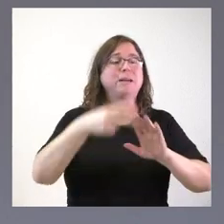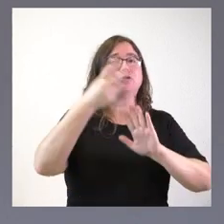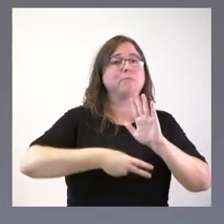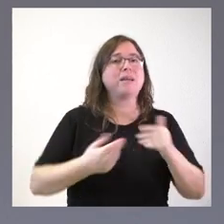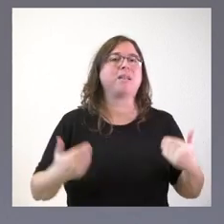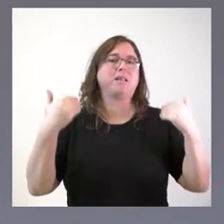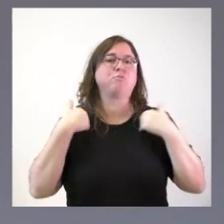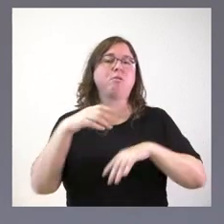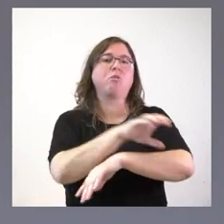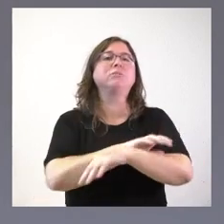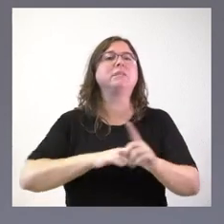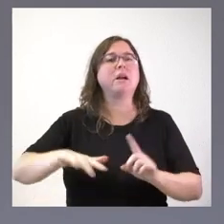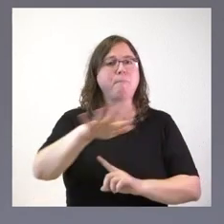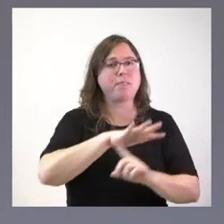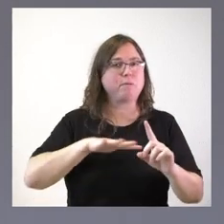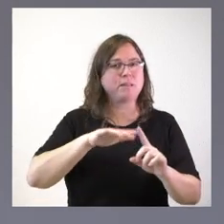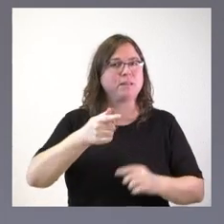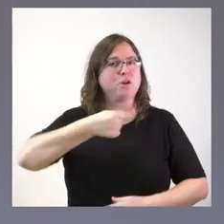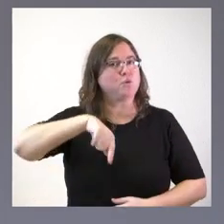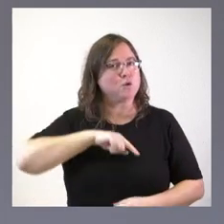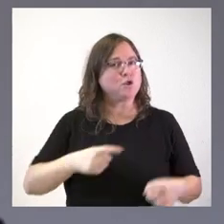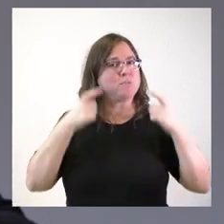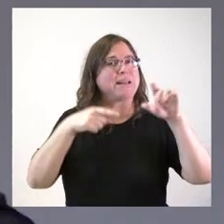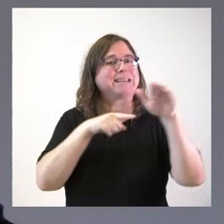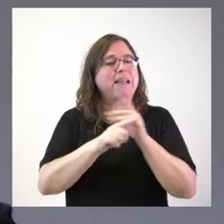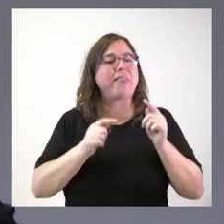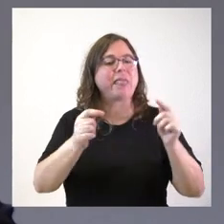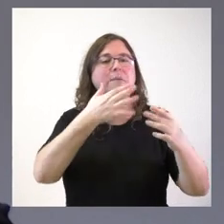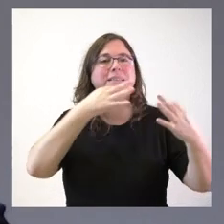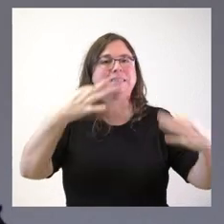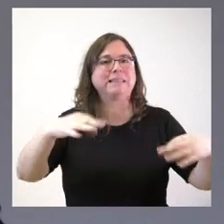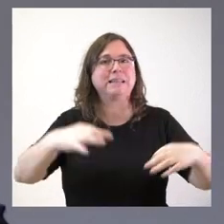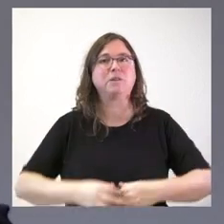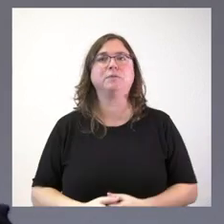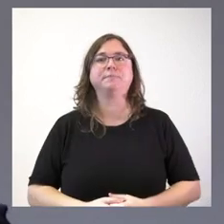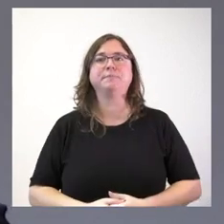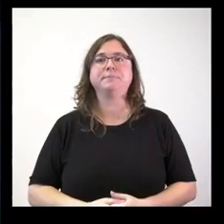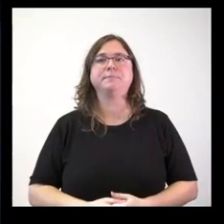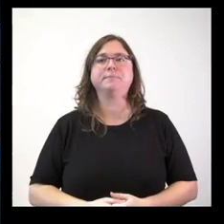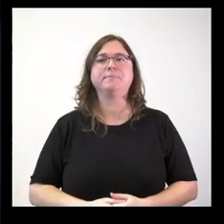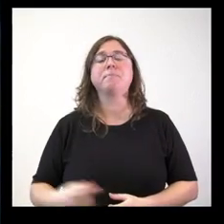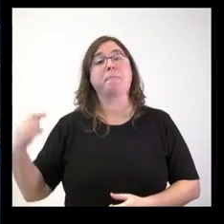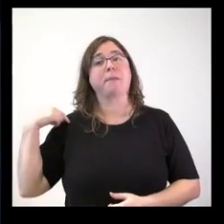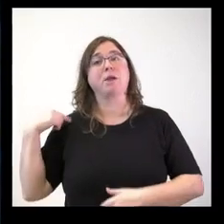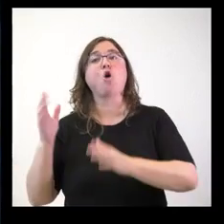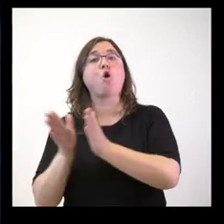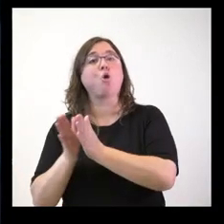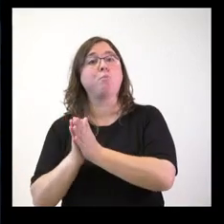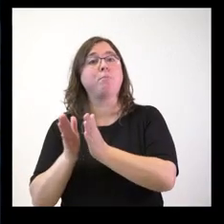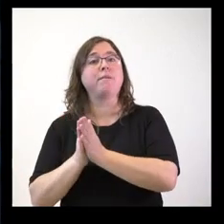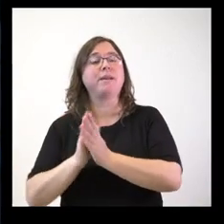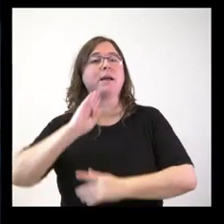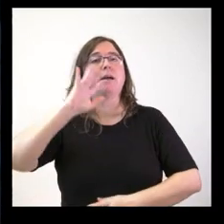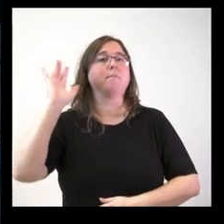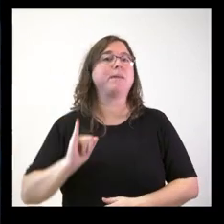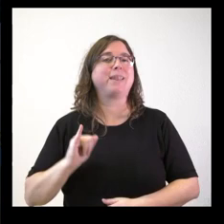Consejería de Medio Ambiente y vamos a tratar de hacer todos esos trámites mucho más sencillos. Sí, me pide una compañera de Bierzo que